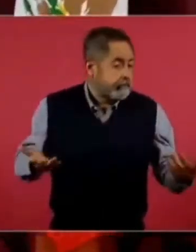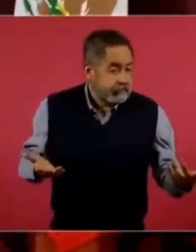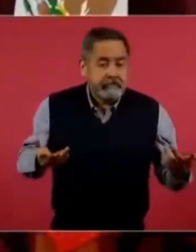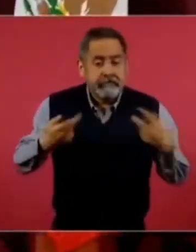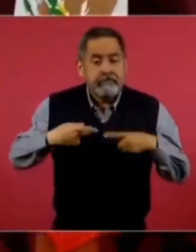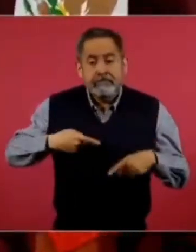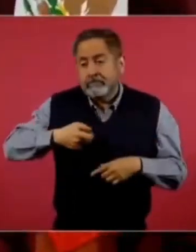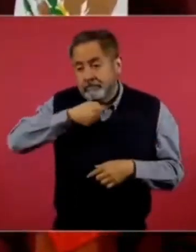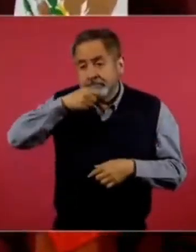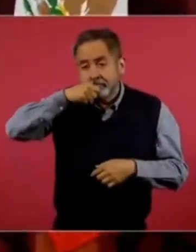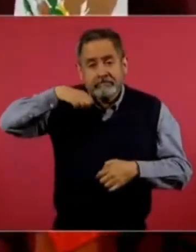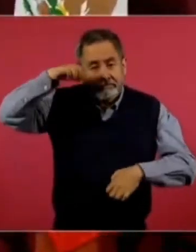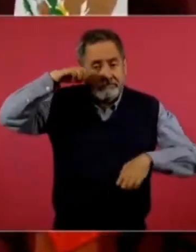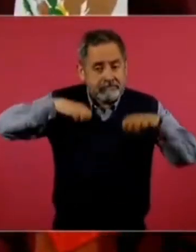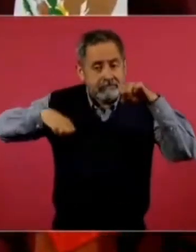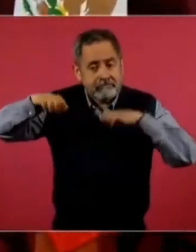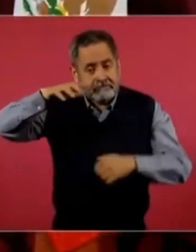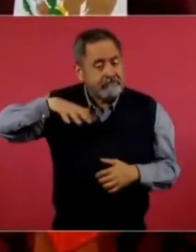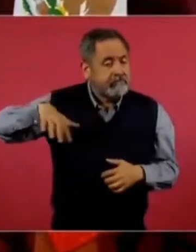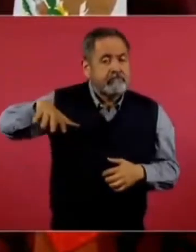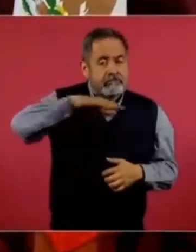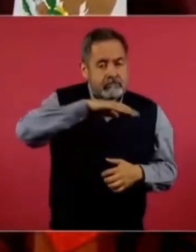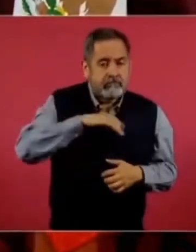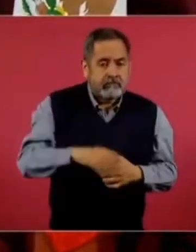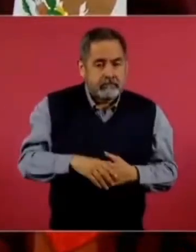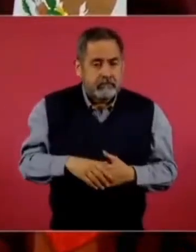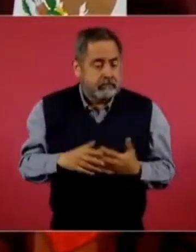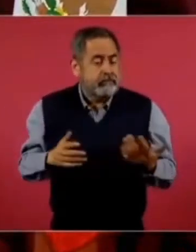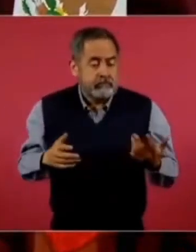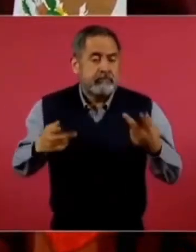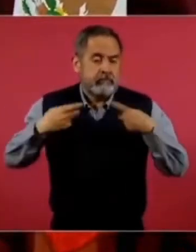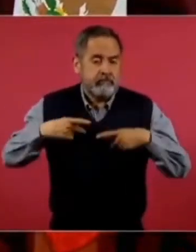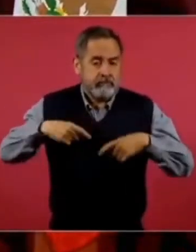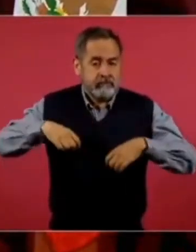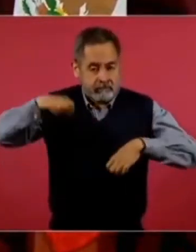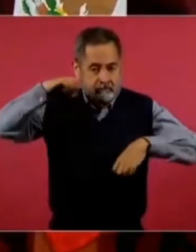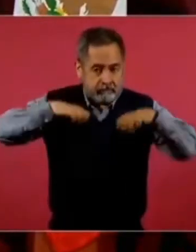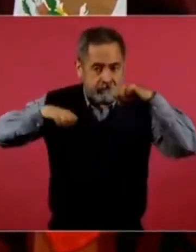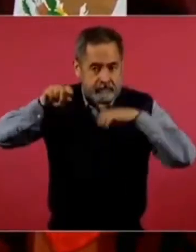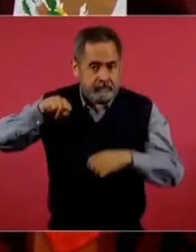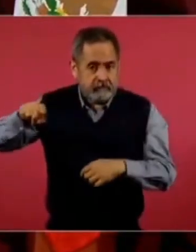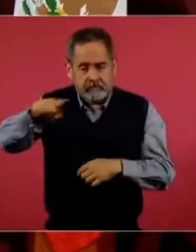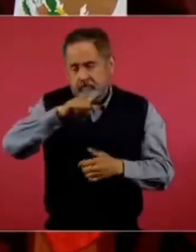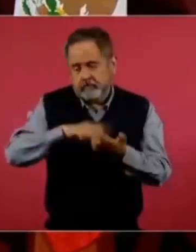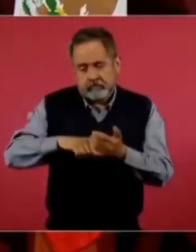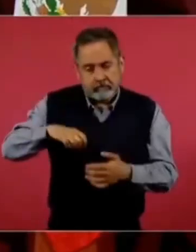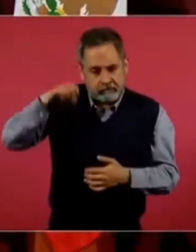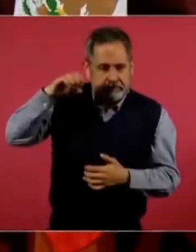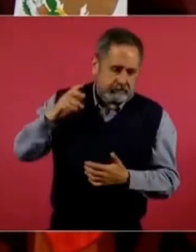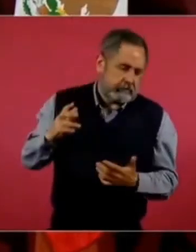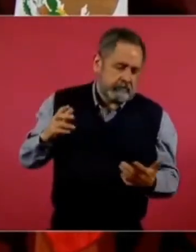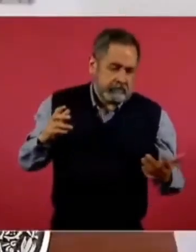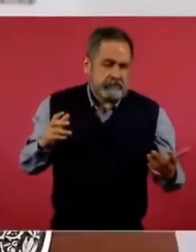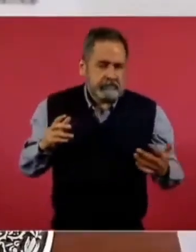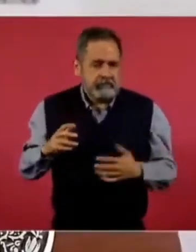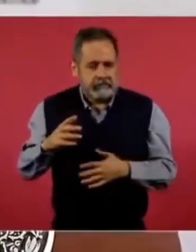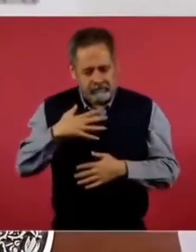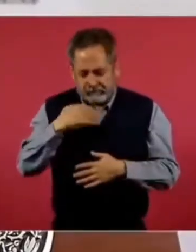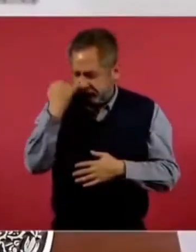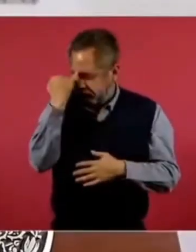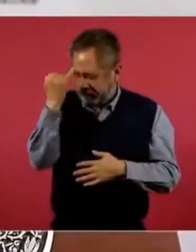todos los que ya somos mayores ya tenemos una idea